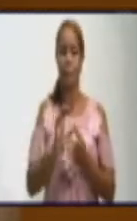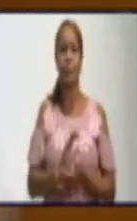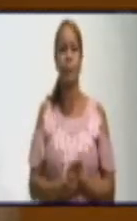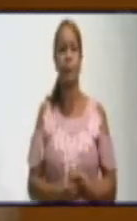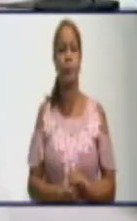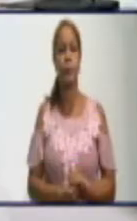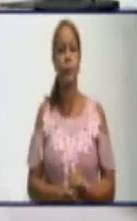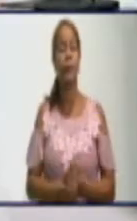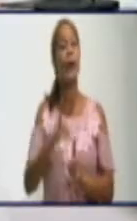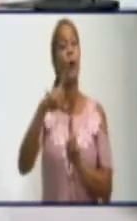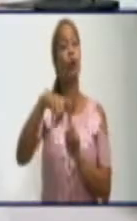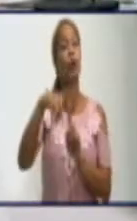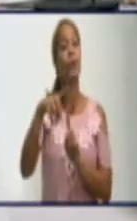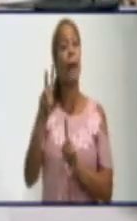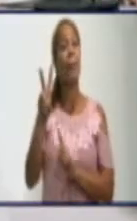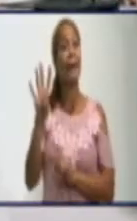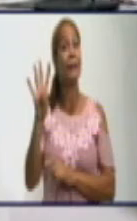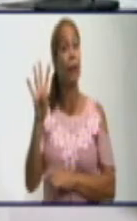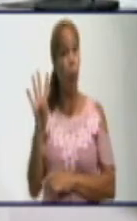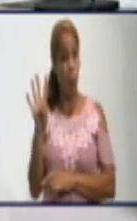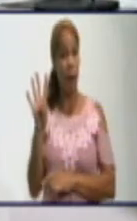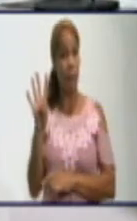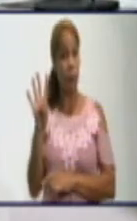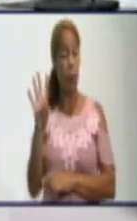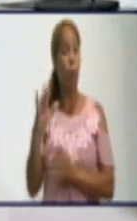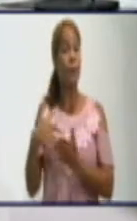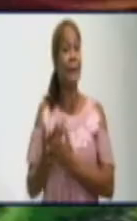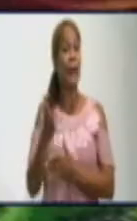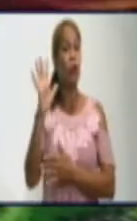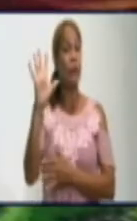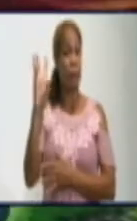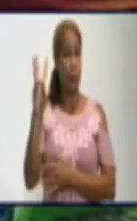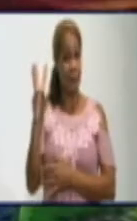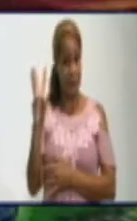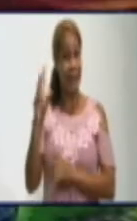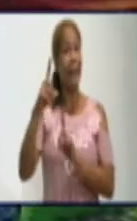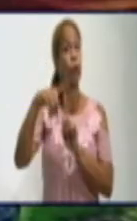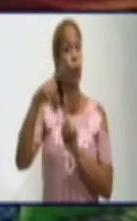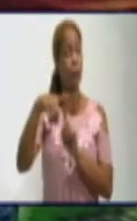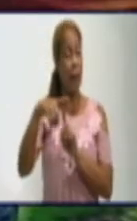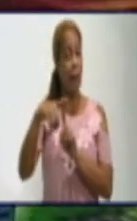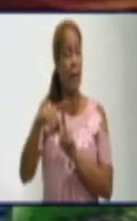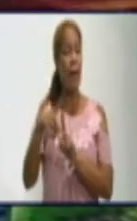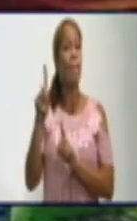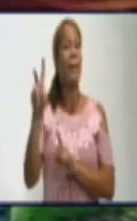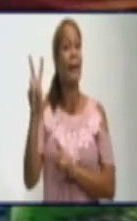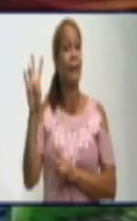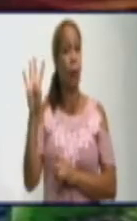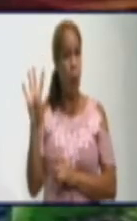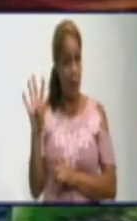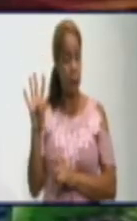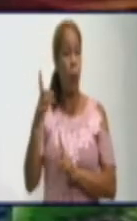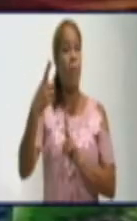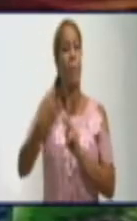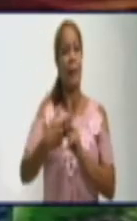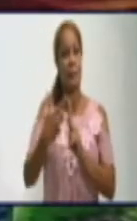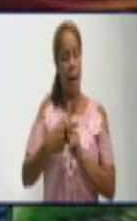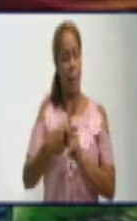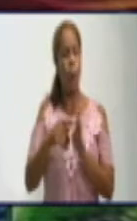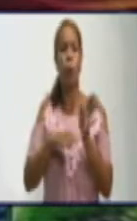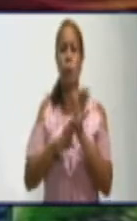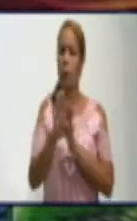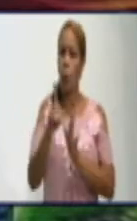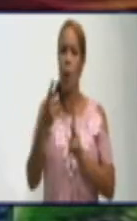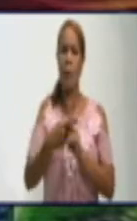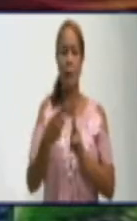Un total de 24 casos de los 53 corresponden a Bayamo. Sigue siendo Bayamo el epicentro de la pandemia en la provincia